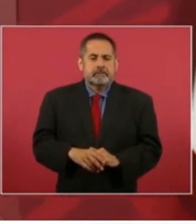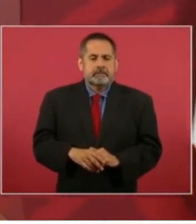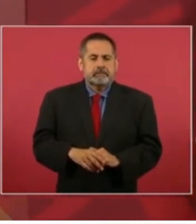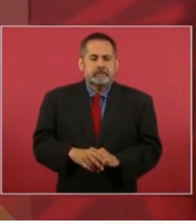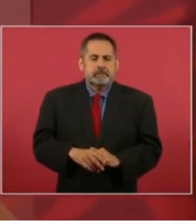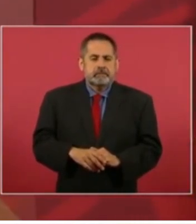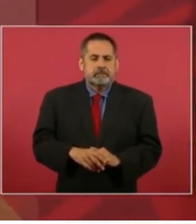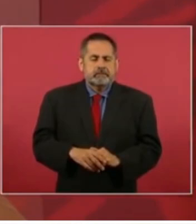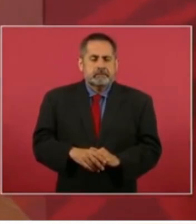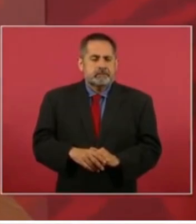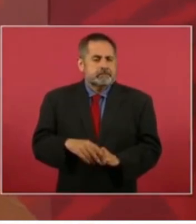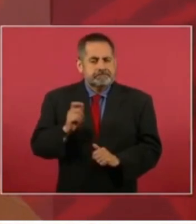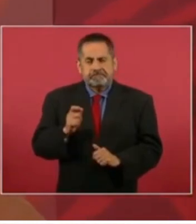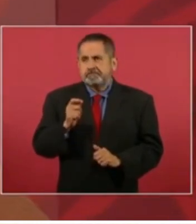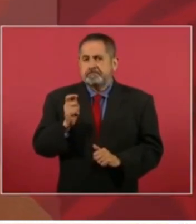pero